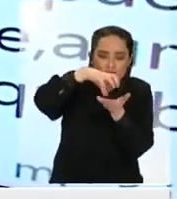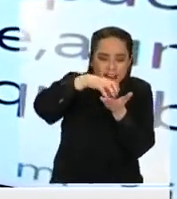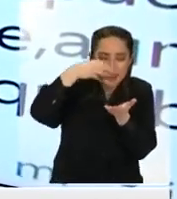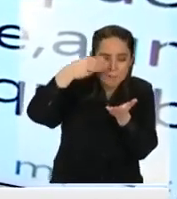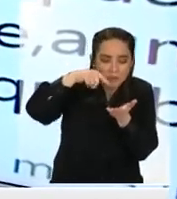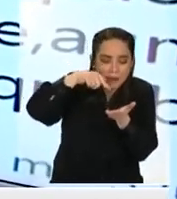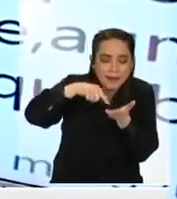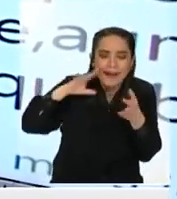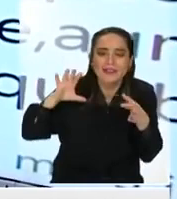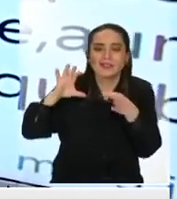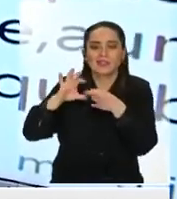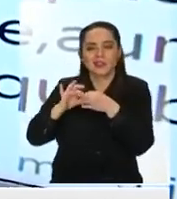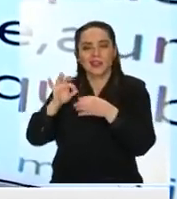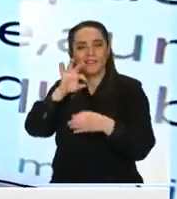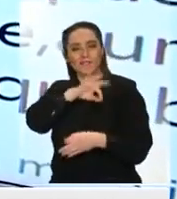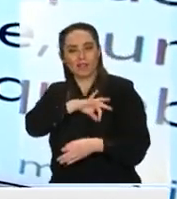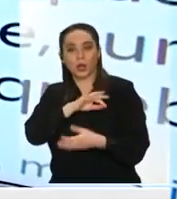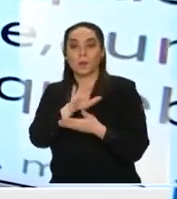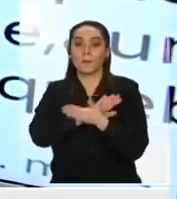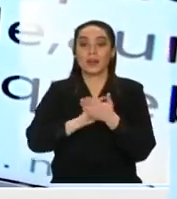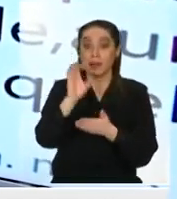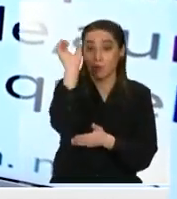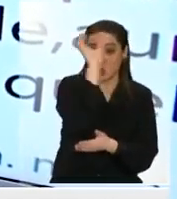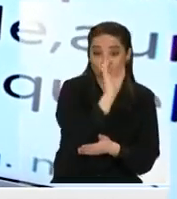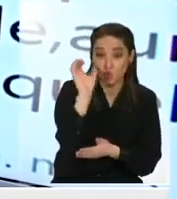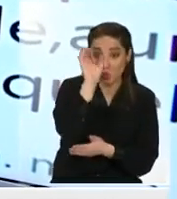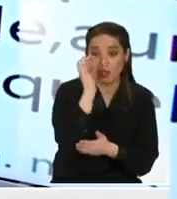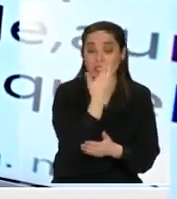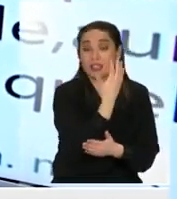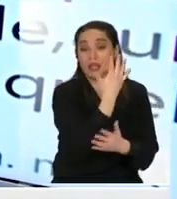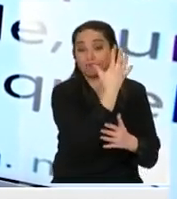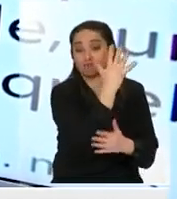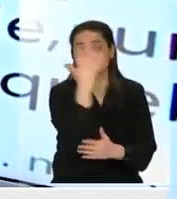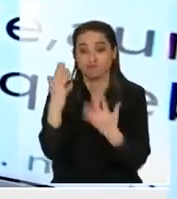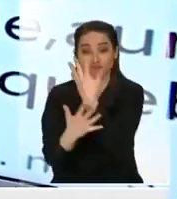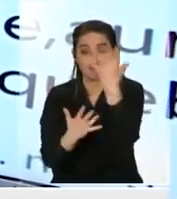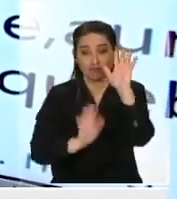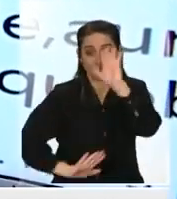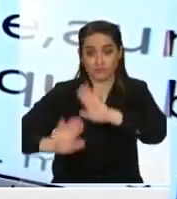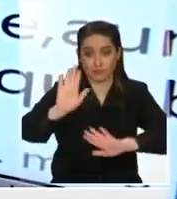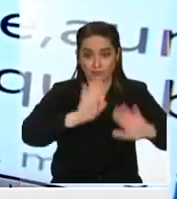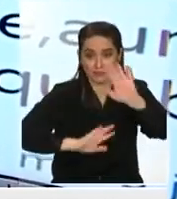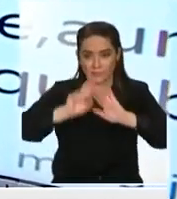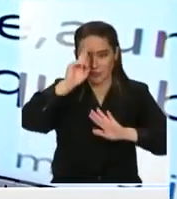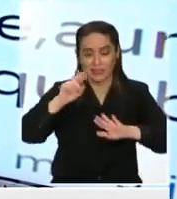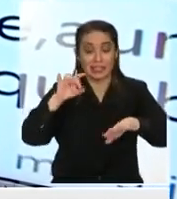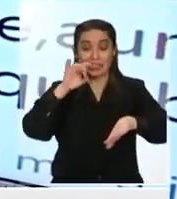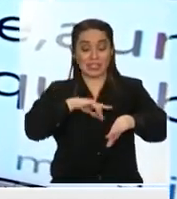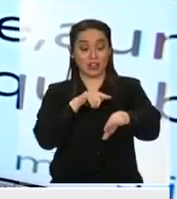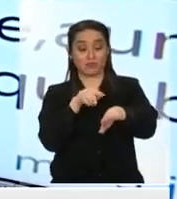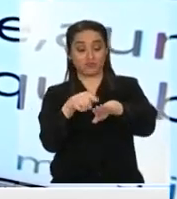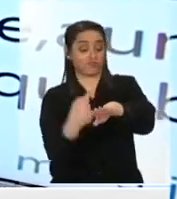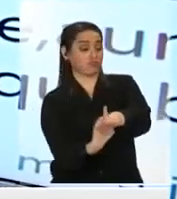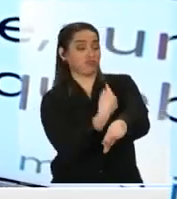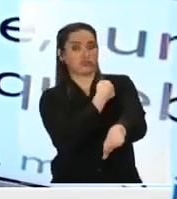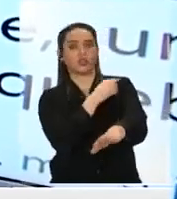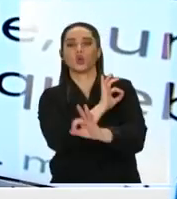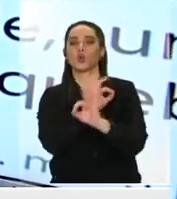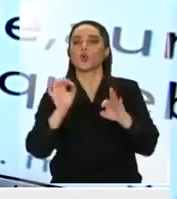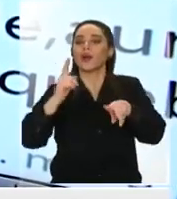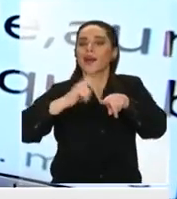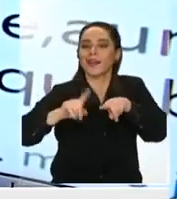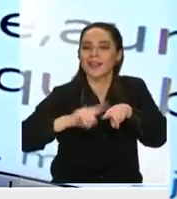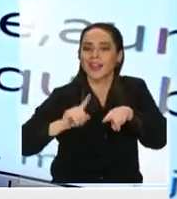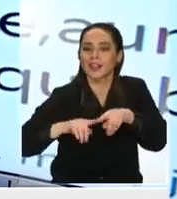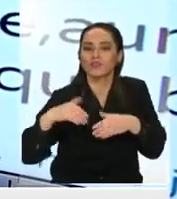los que tienen industria de turismo medioambientalmente sustentable en los extremos de Chile nunca les van a aprobar un crédito